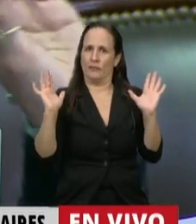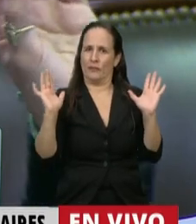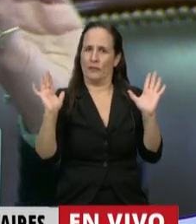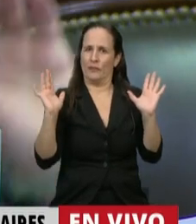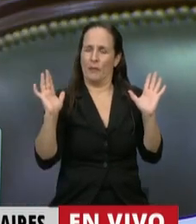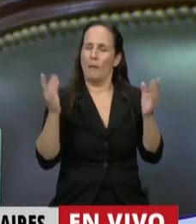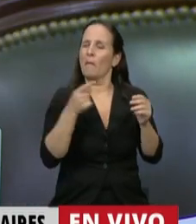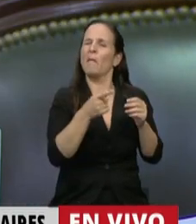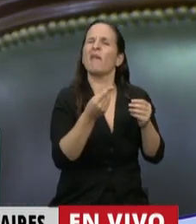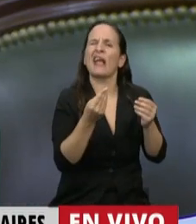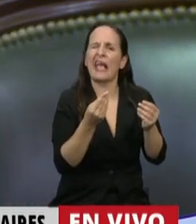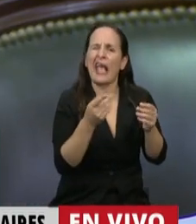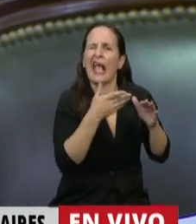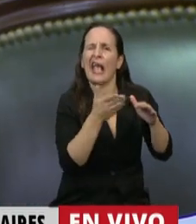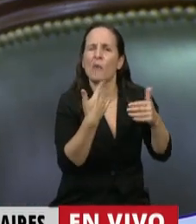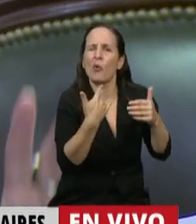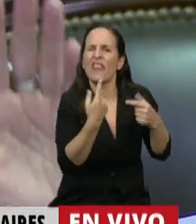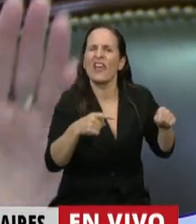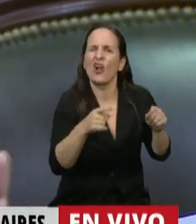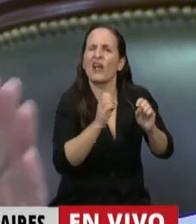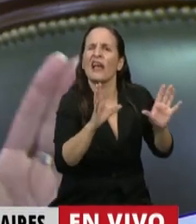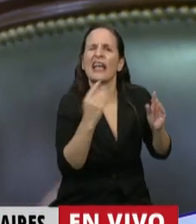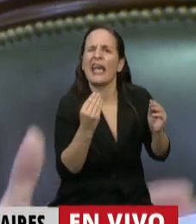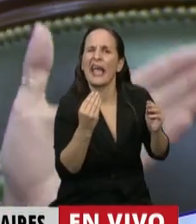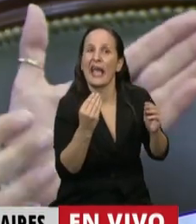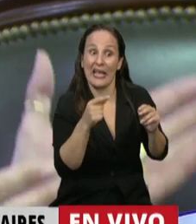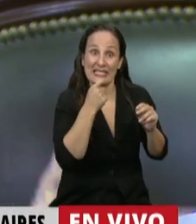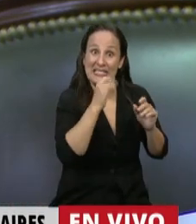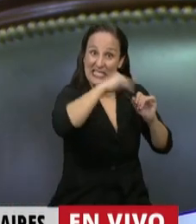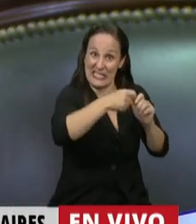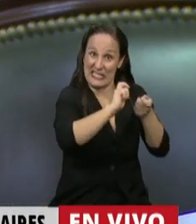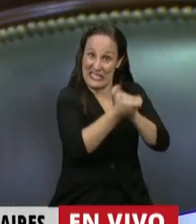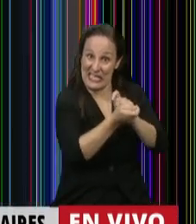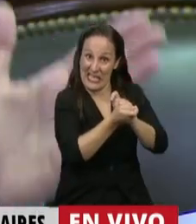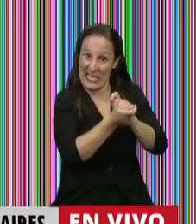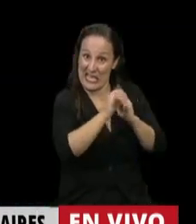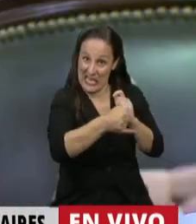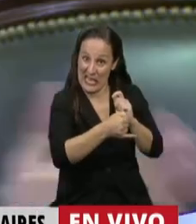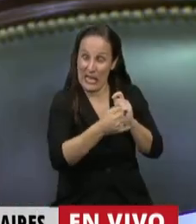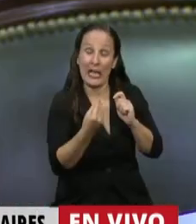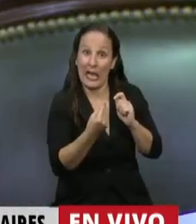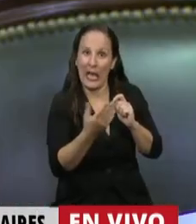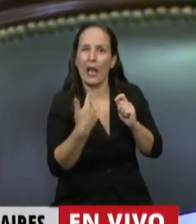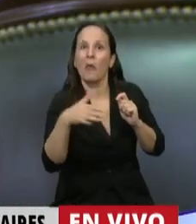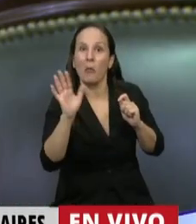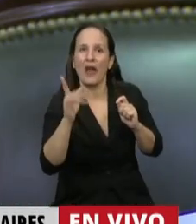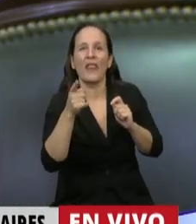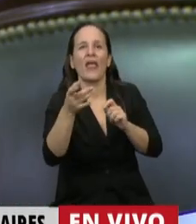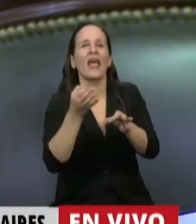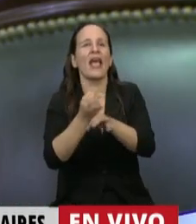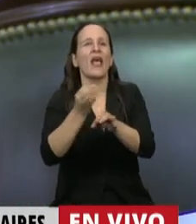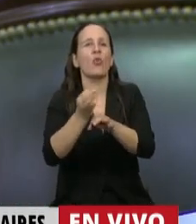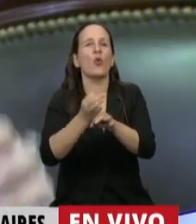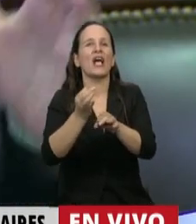Porque la puerta tenebrosa, ¿cuál es? Que se empieza a habilitar lo que se dice que no se habilita, que es la educación a